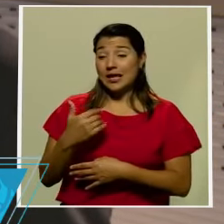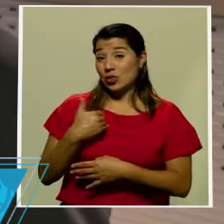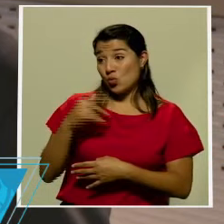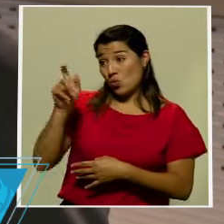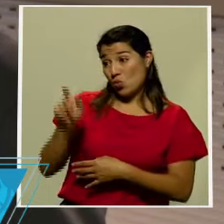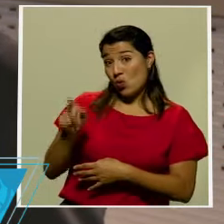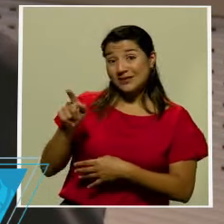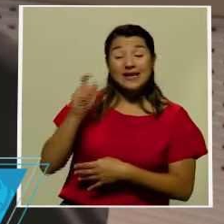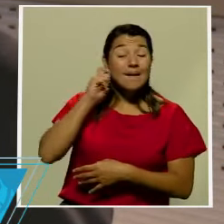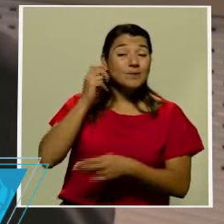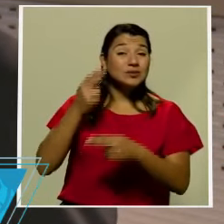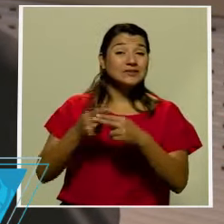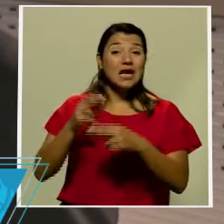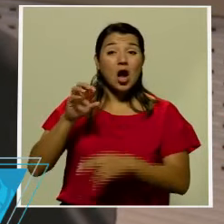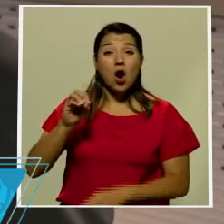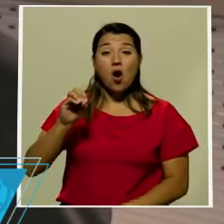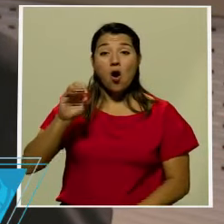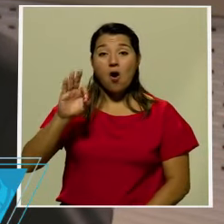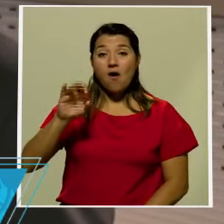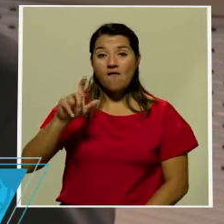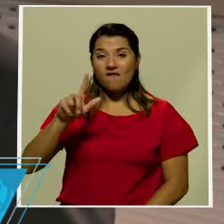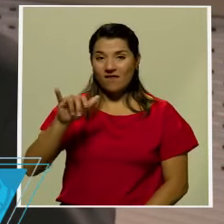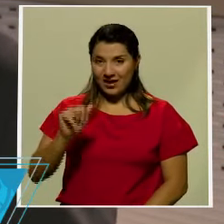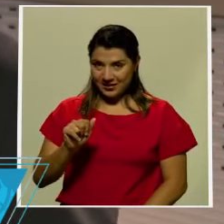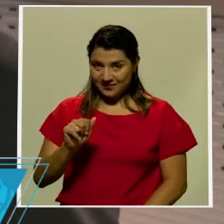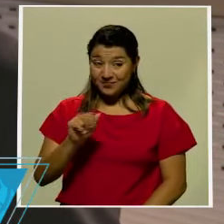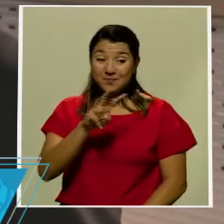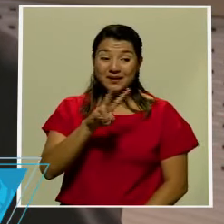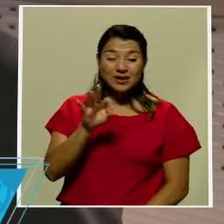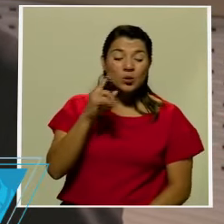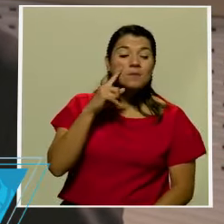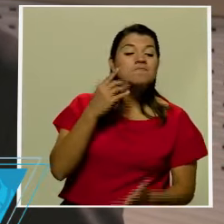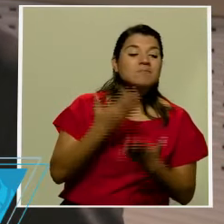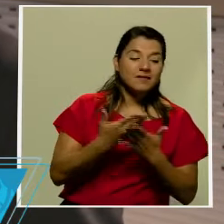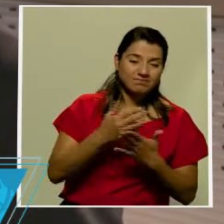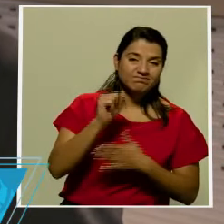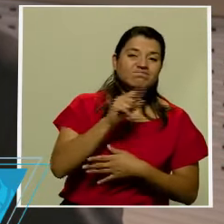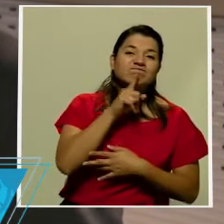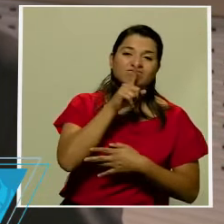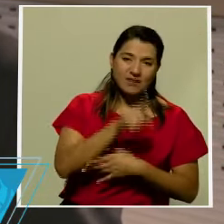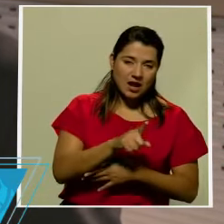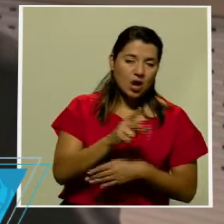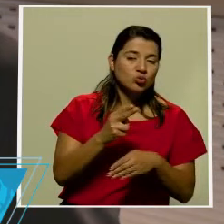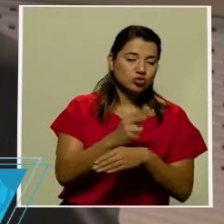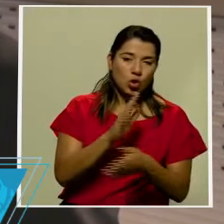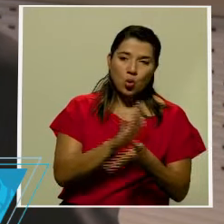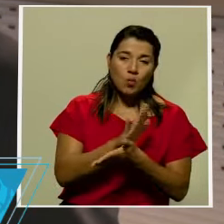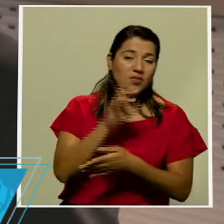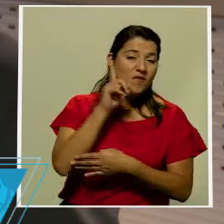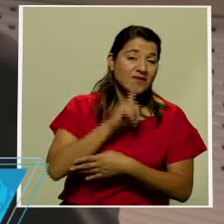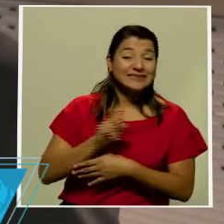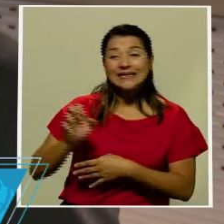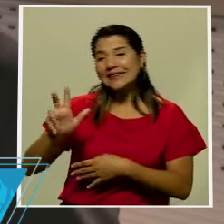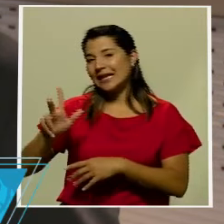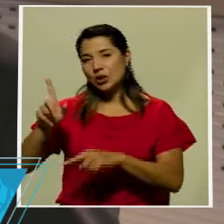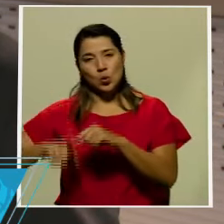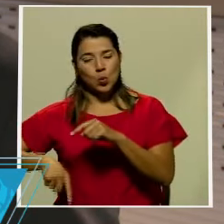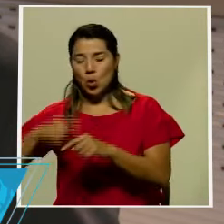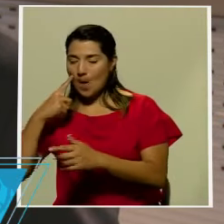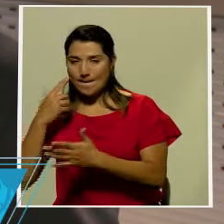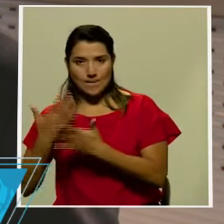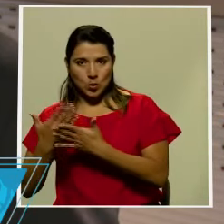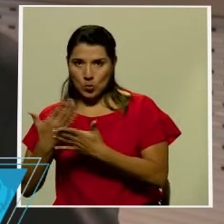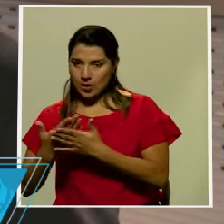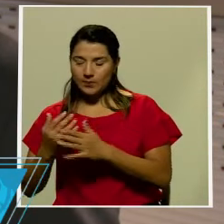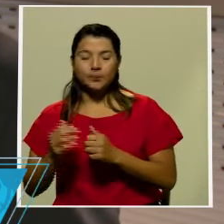cuales se confirmó 29 de esos delitos también en este hecho se anula el